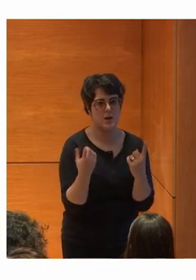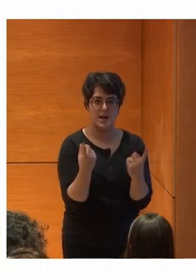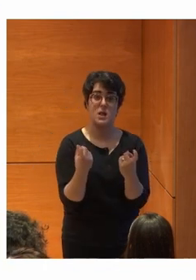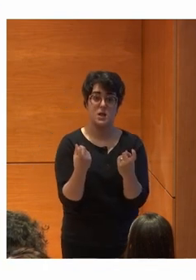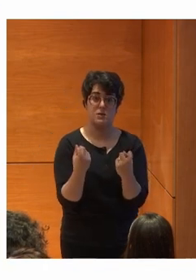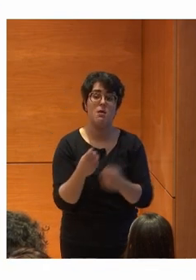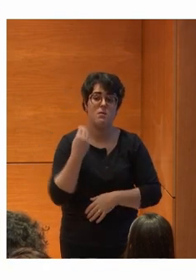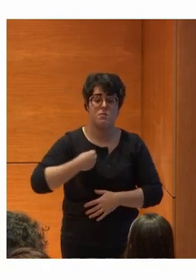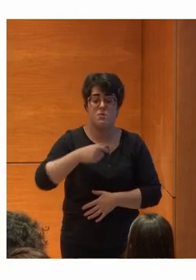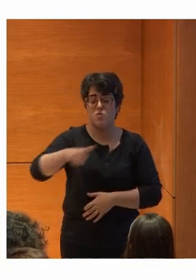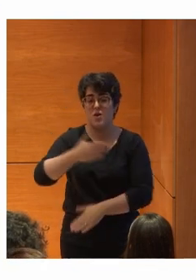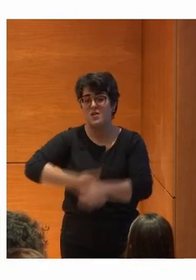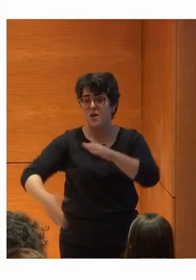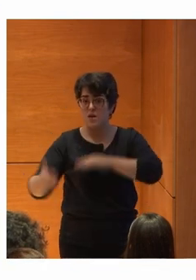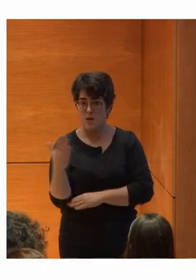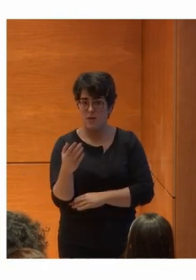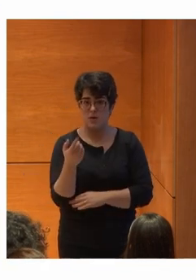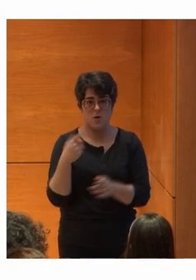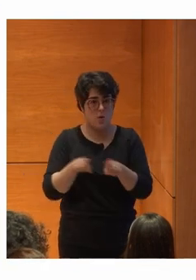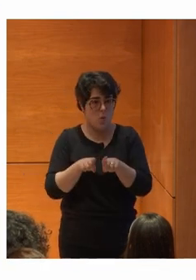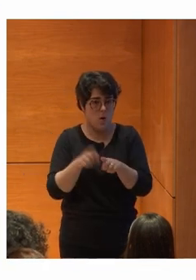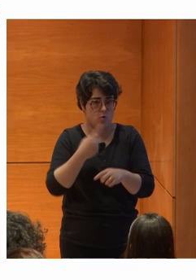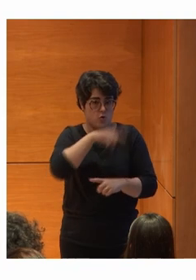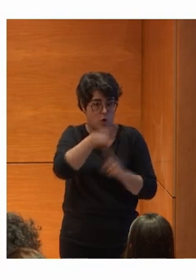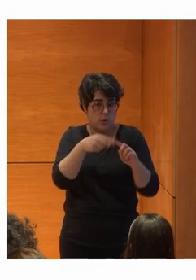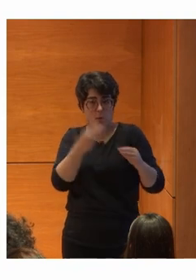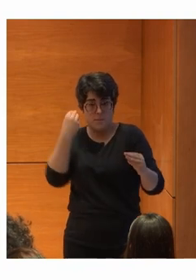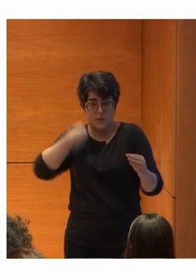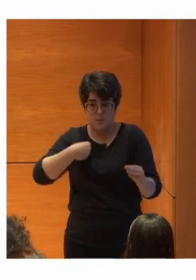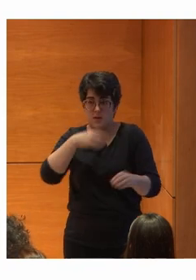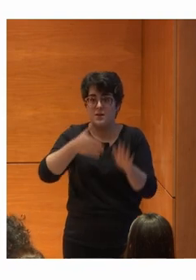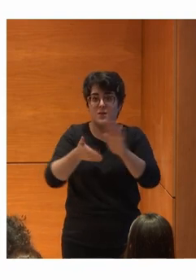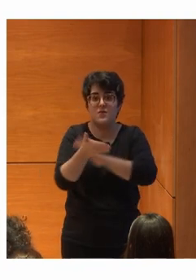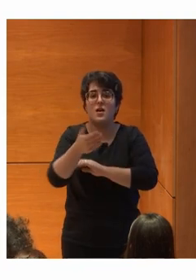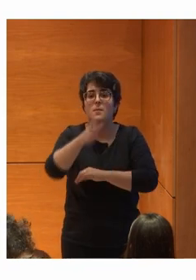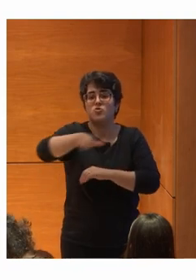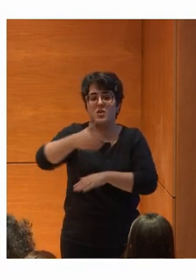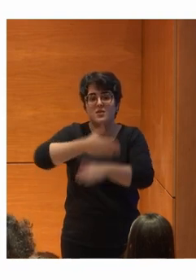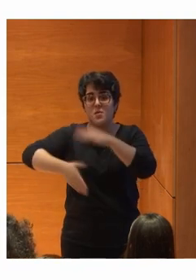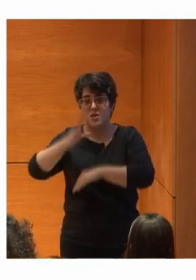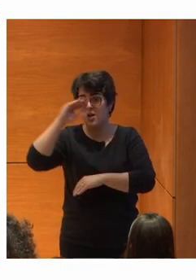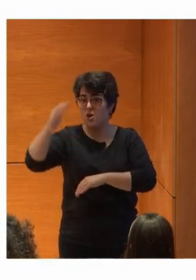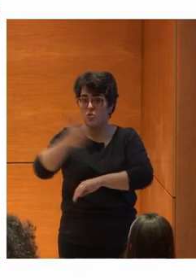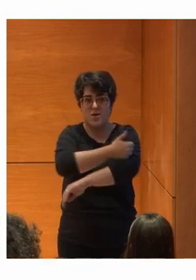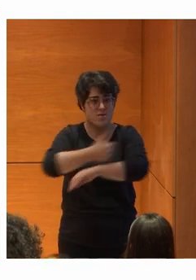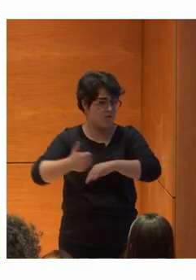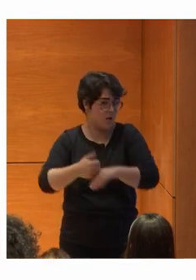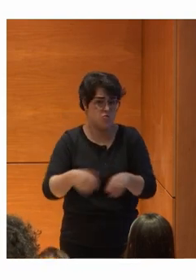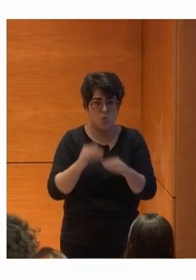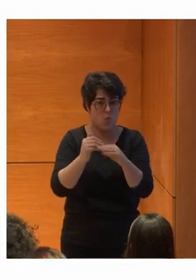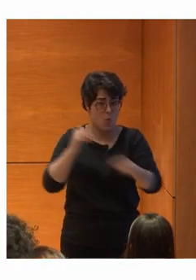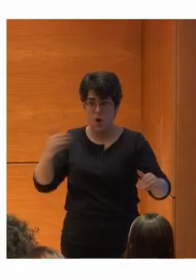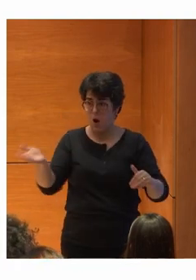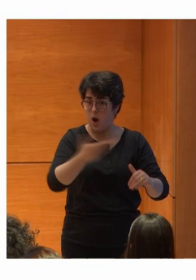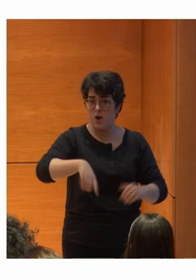Para que las personas Con discapacidad Tal y como refleja Nuestra misión Pues sean ciudadanos Y ciudadanas De pleno derecho Y así